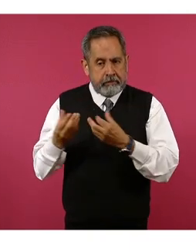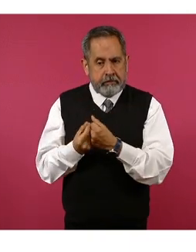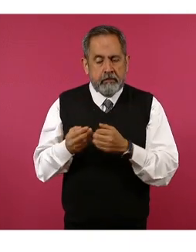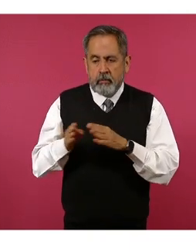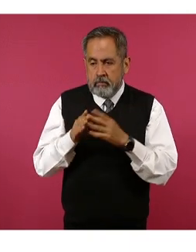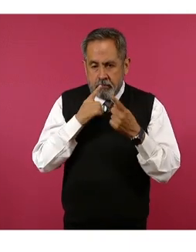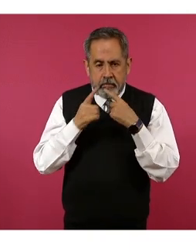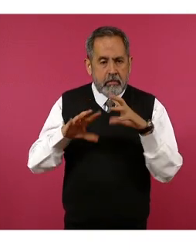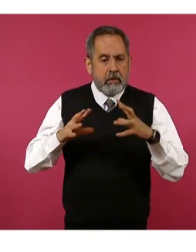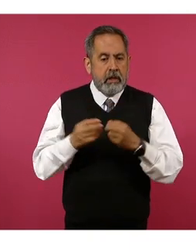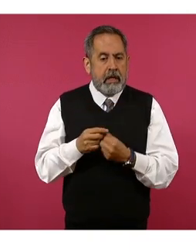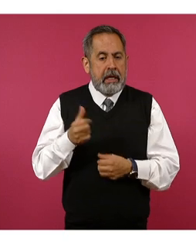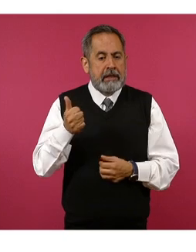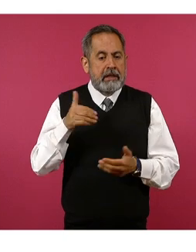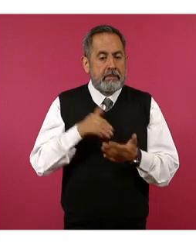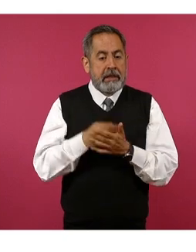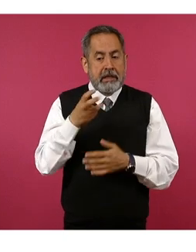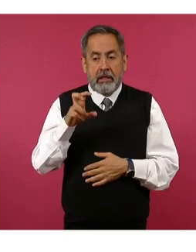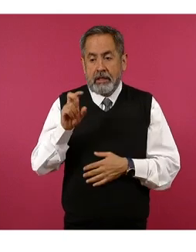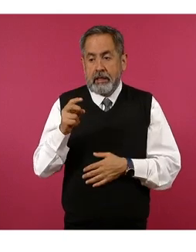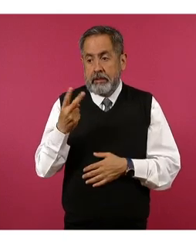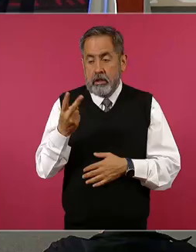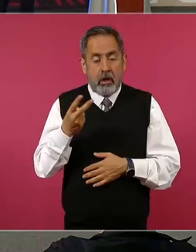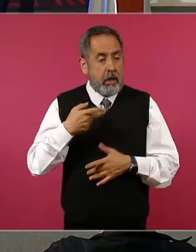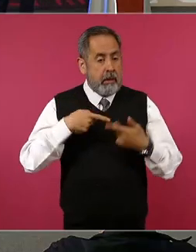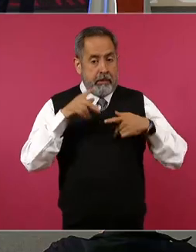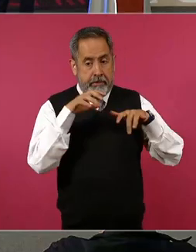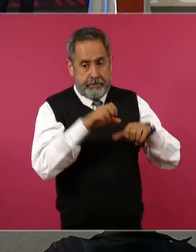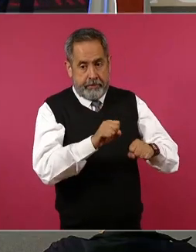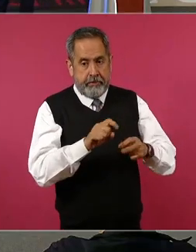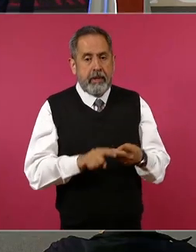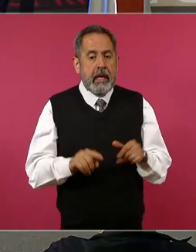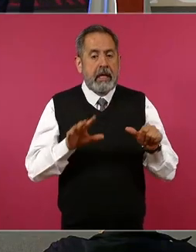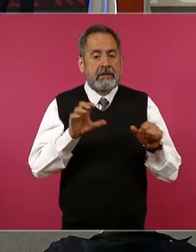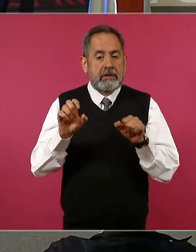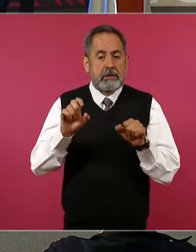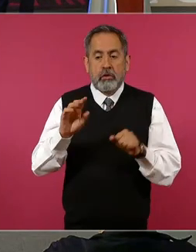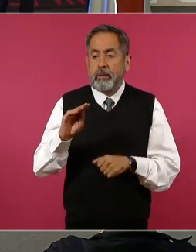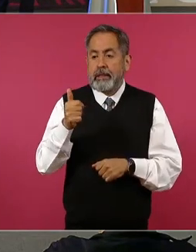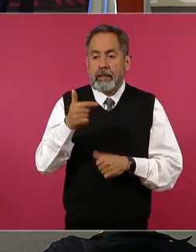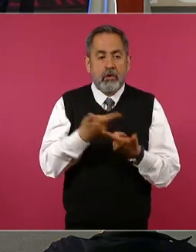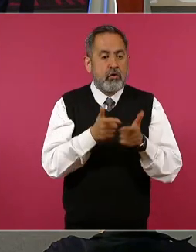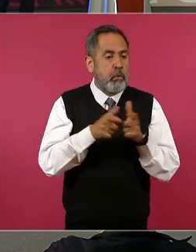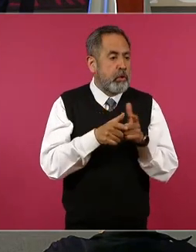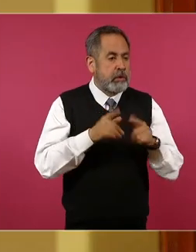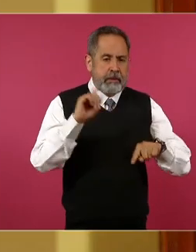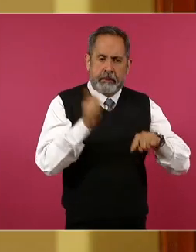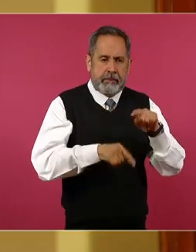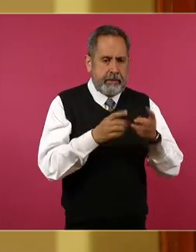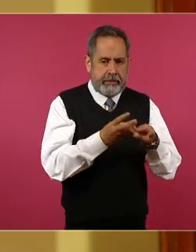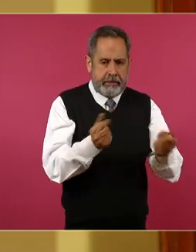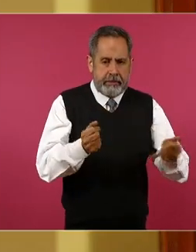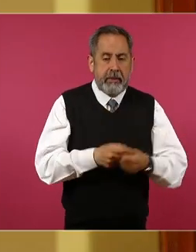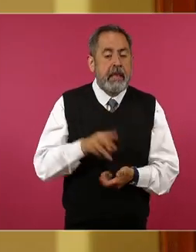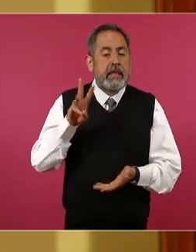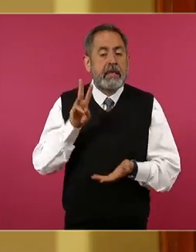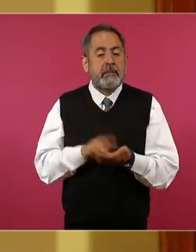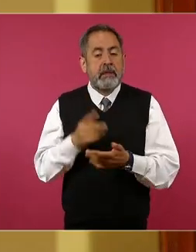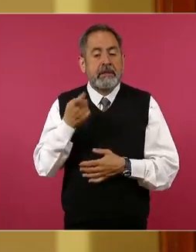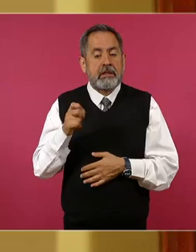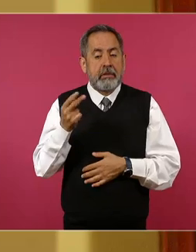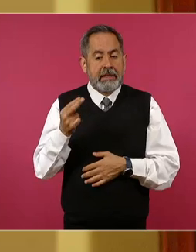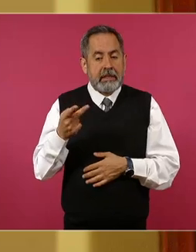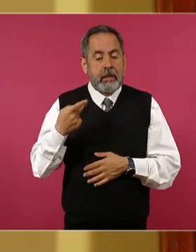tienen 6 mil 322 detenidos, 696 bandas desarticuladas y 3 mil 125